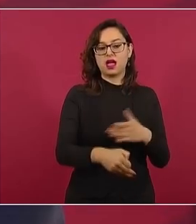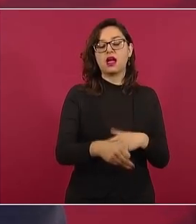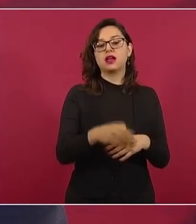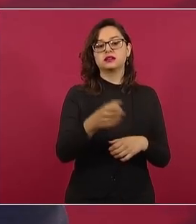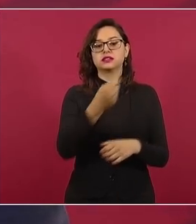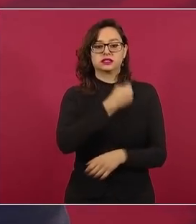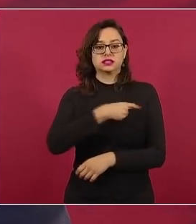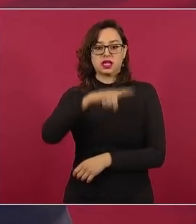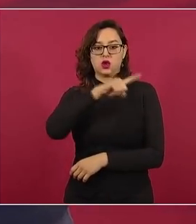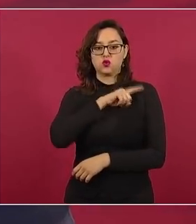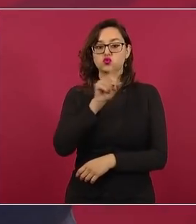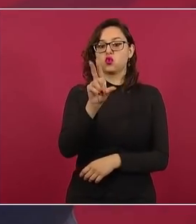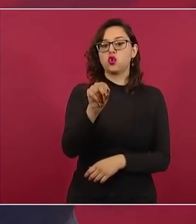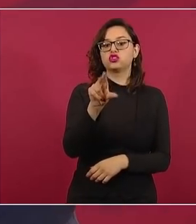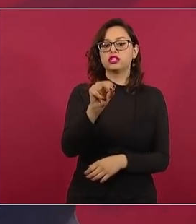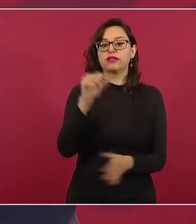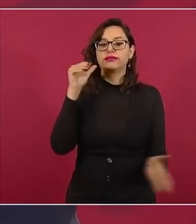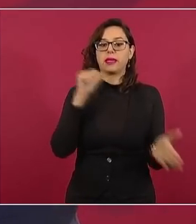la salud.